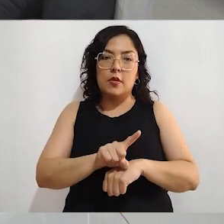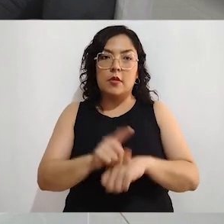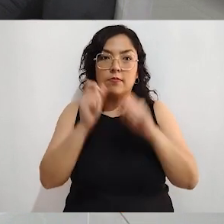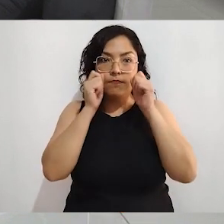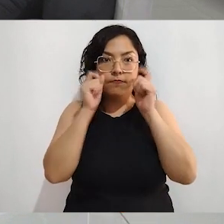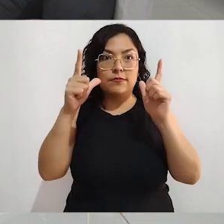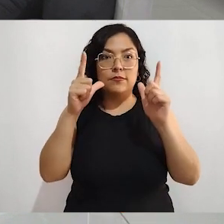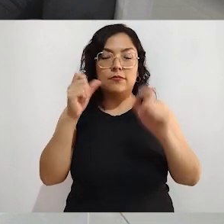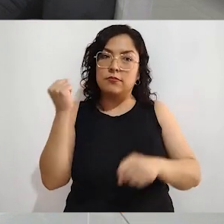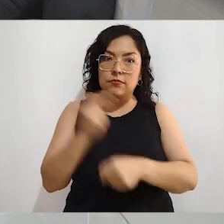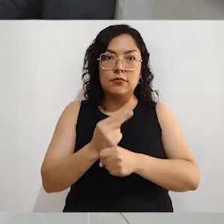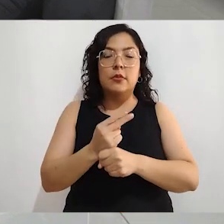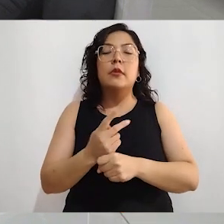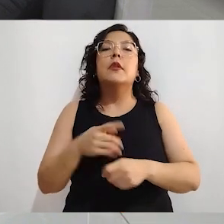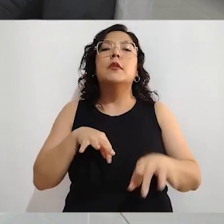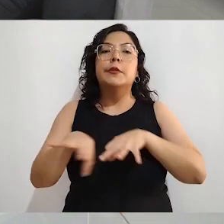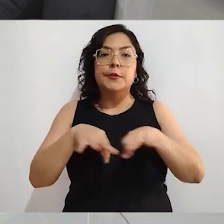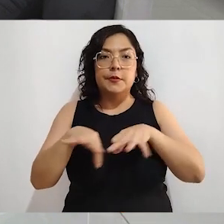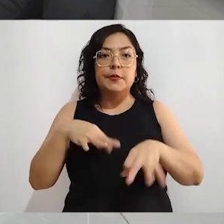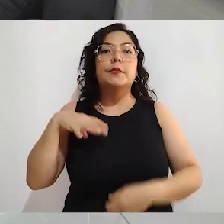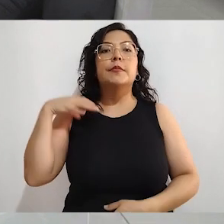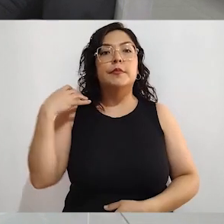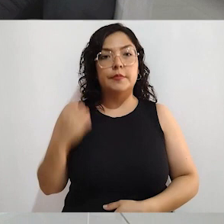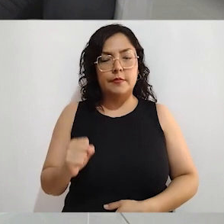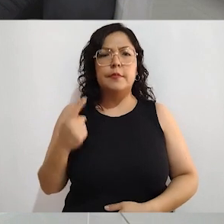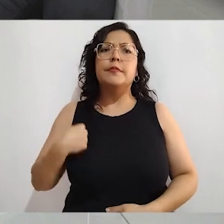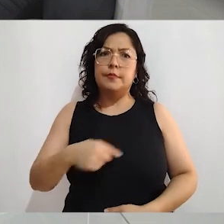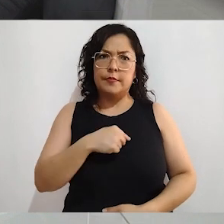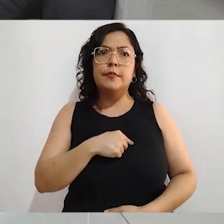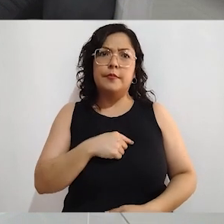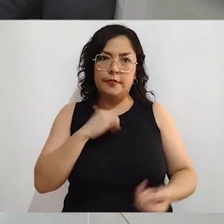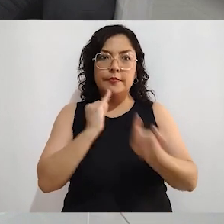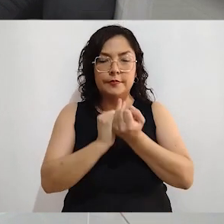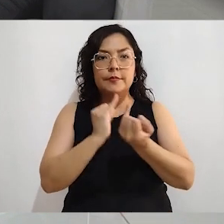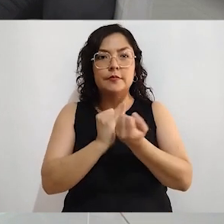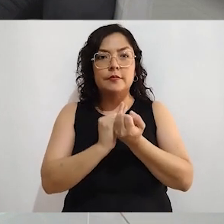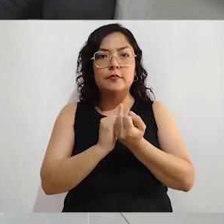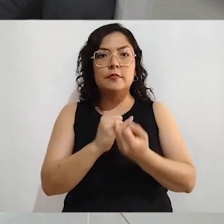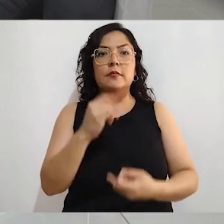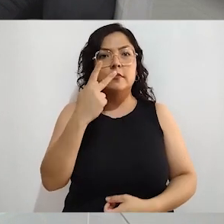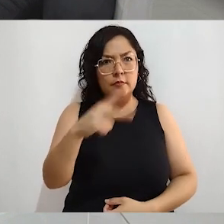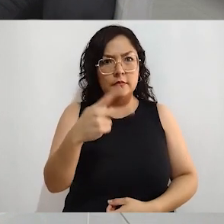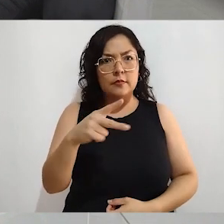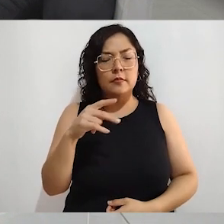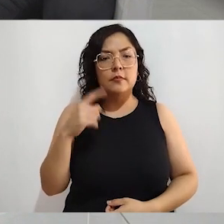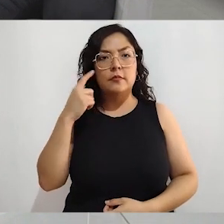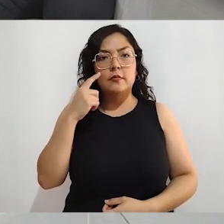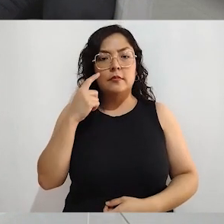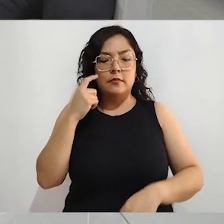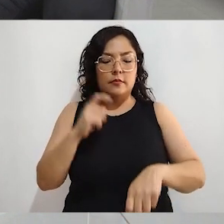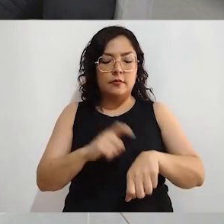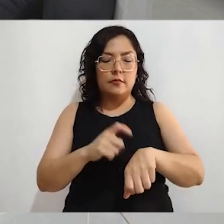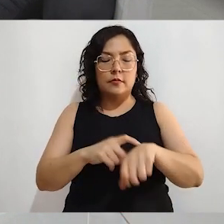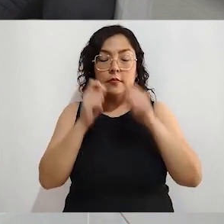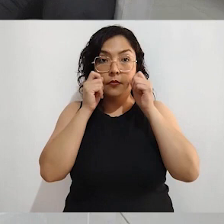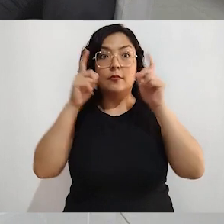un día completo y pues bueno, en mérito a ello, echémosle muchas ganas y ese día pongamos en nuestro despertador, vayamos tempranito a votar y